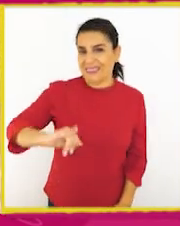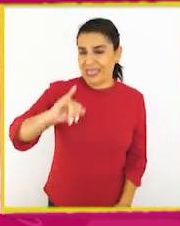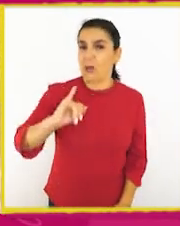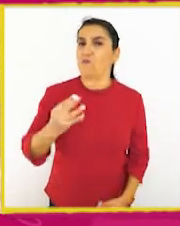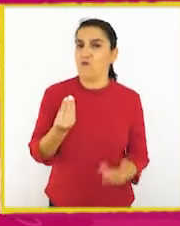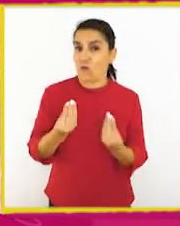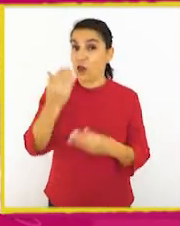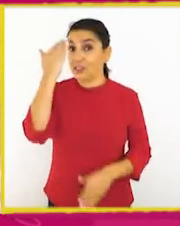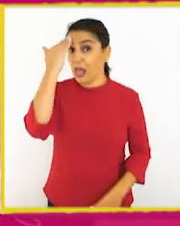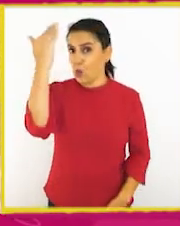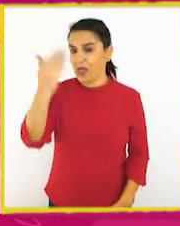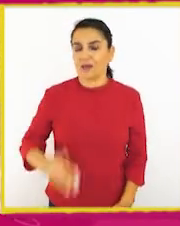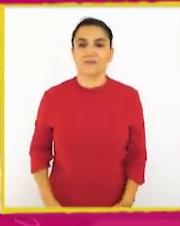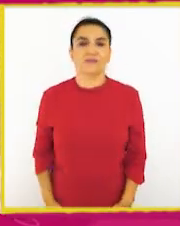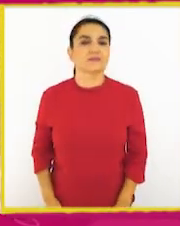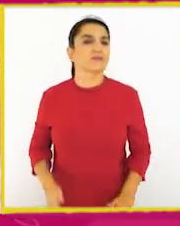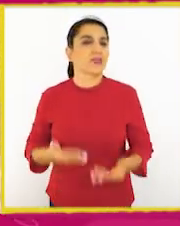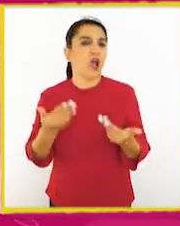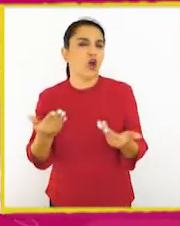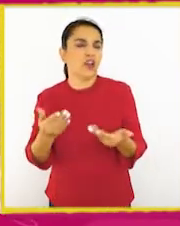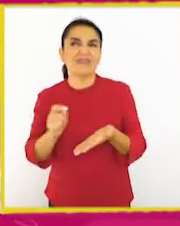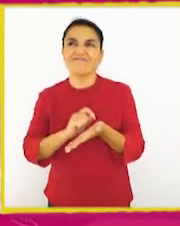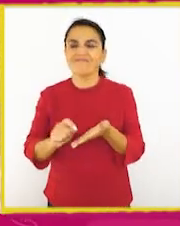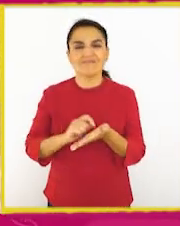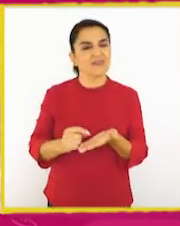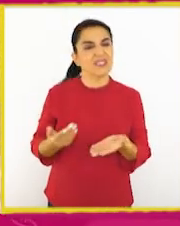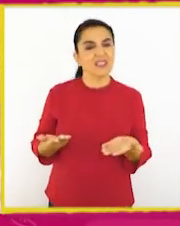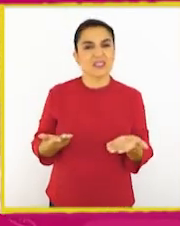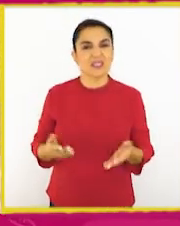siempre es bueno saludar. ¿Ahora qué?